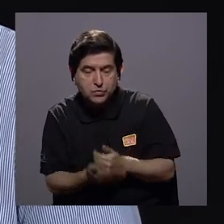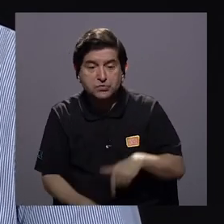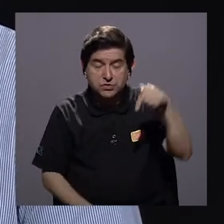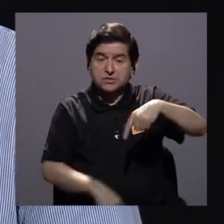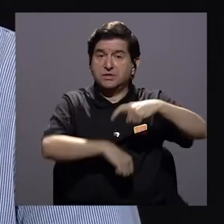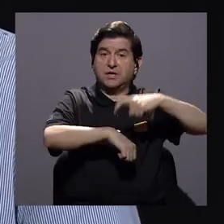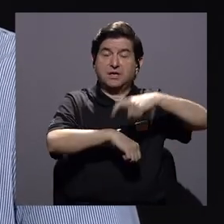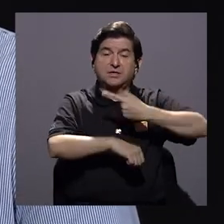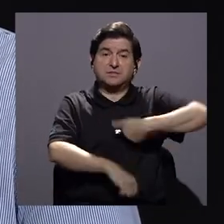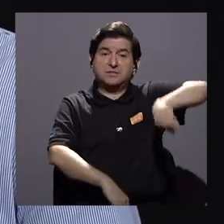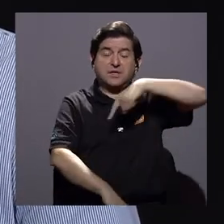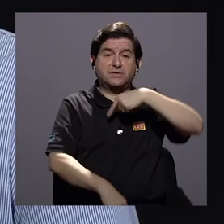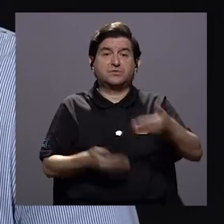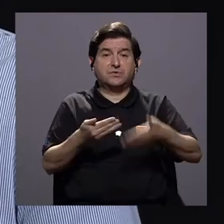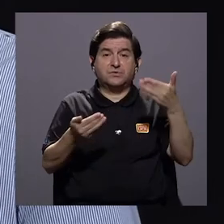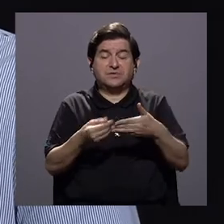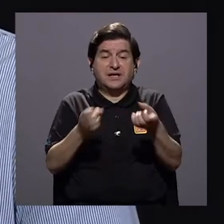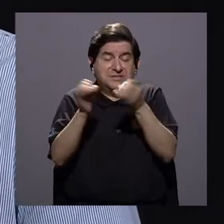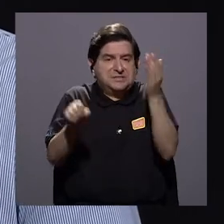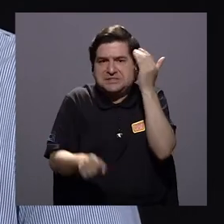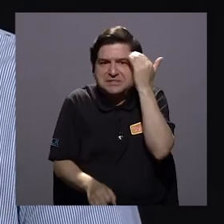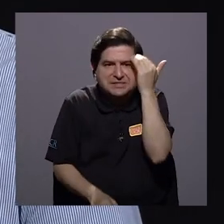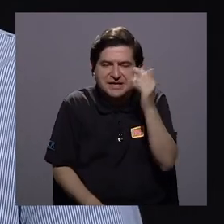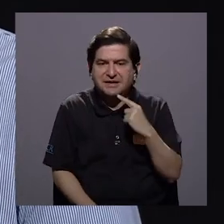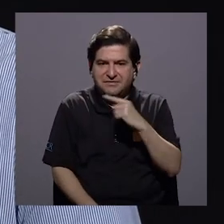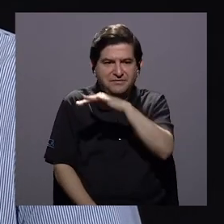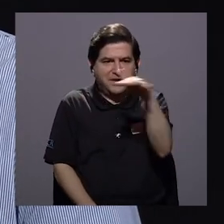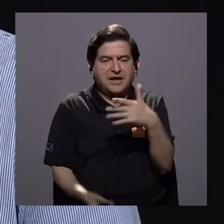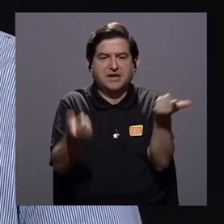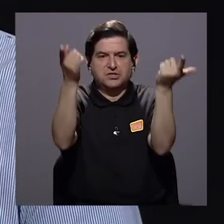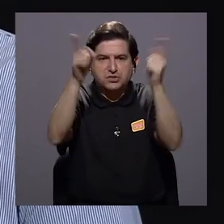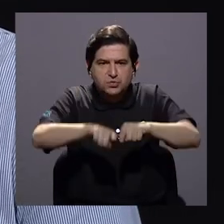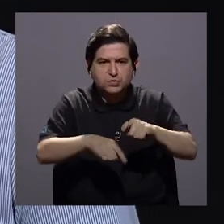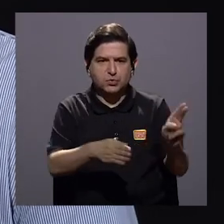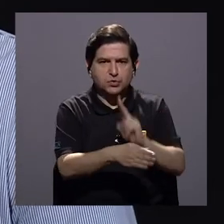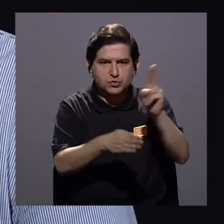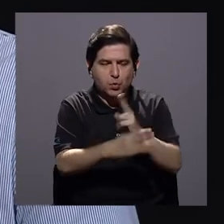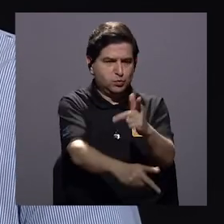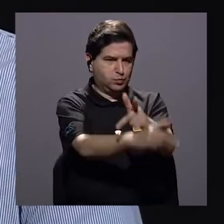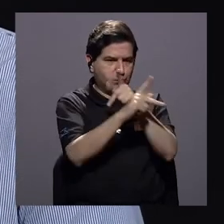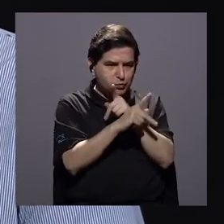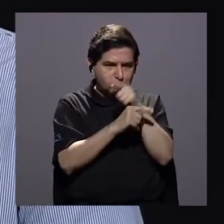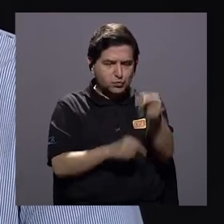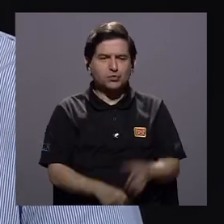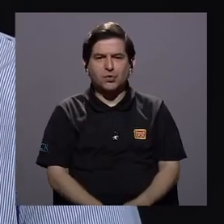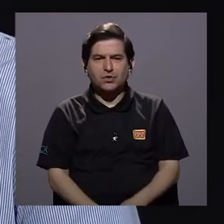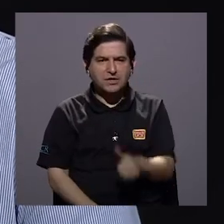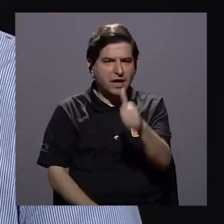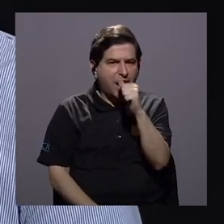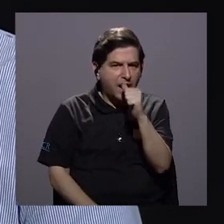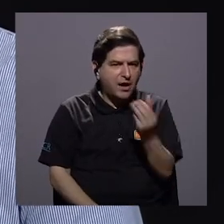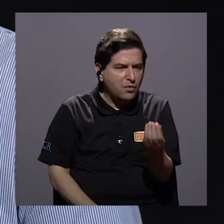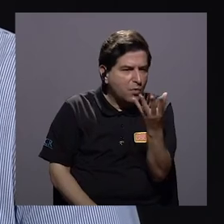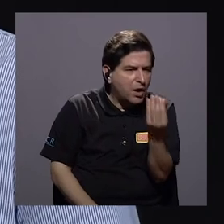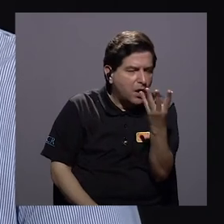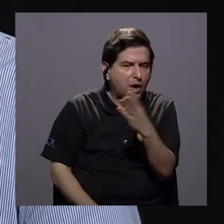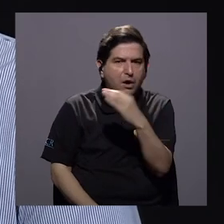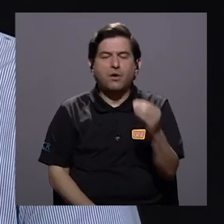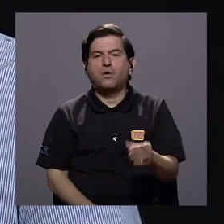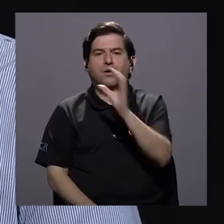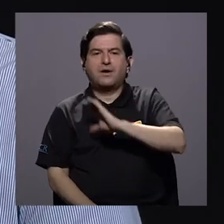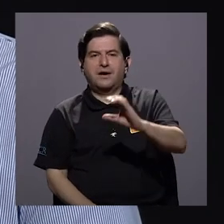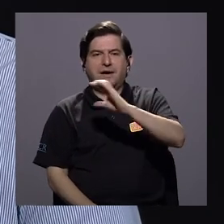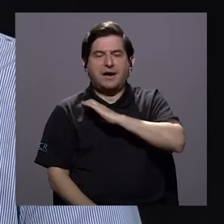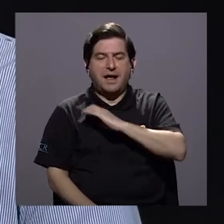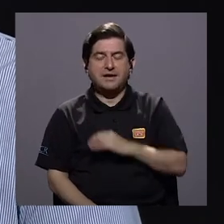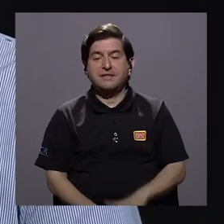hace que hoy en día estemos incluso casi a ciegas sobre la realidad de lo que está pasando con el uso, la protección de esas fuentes o incluso la calidad